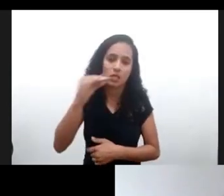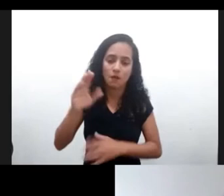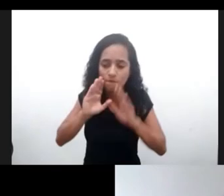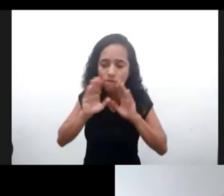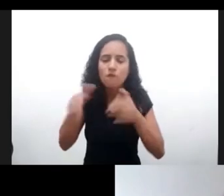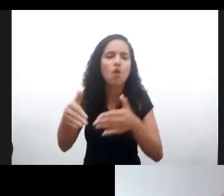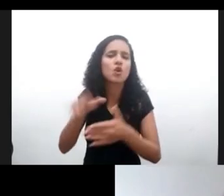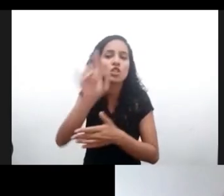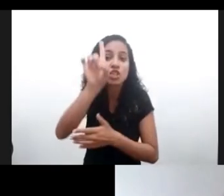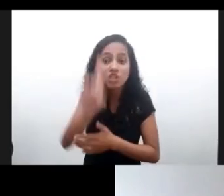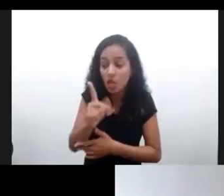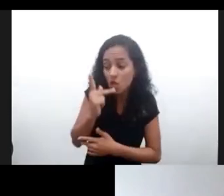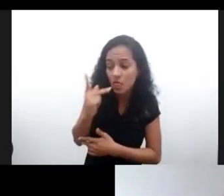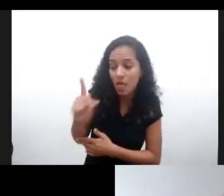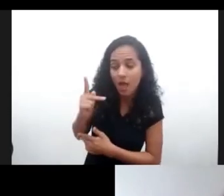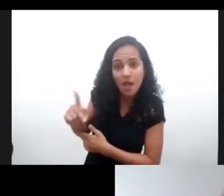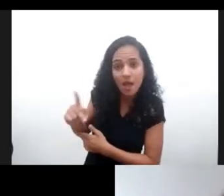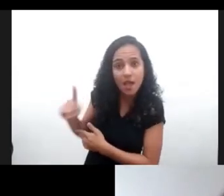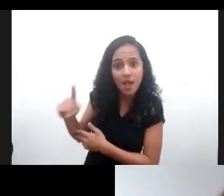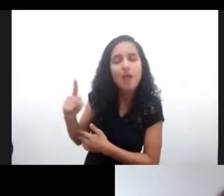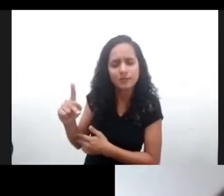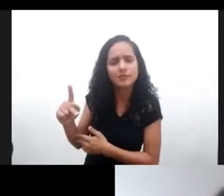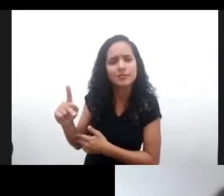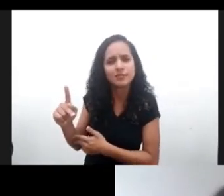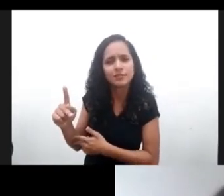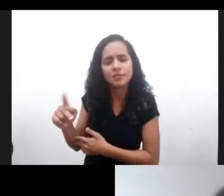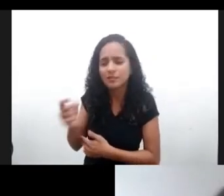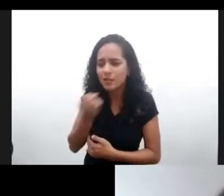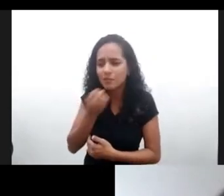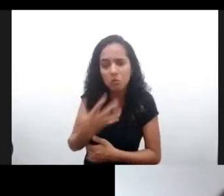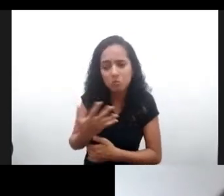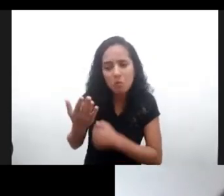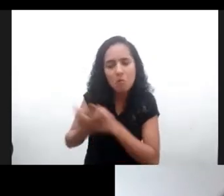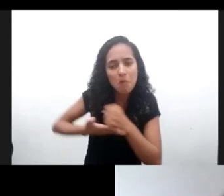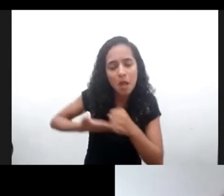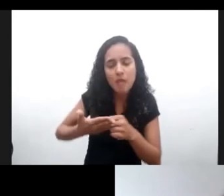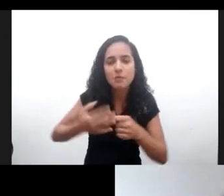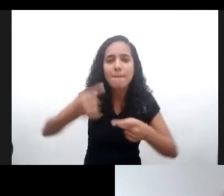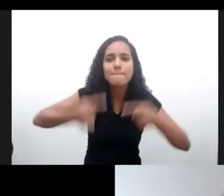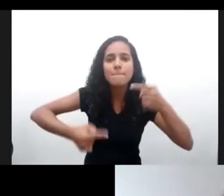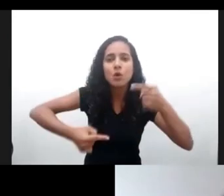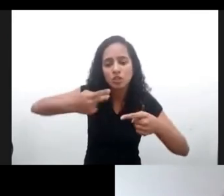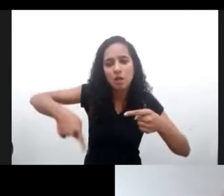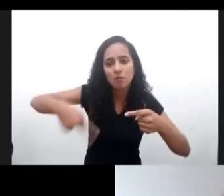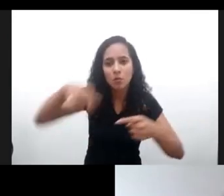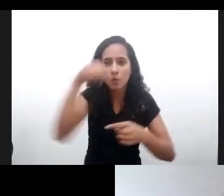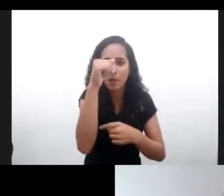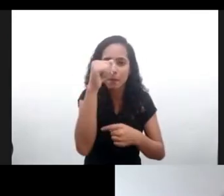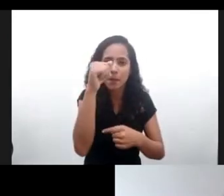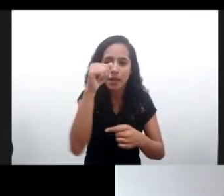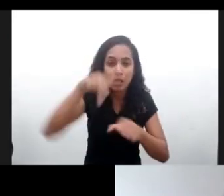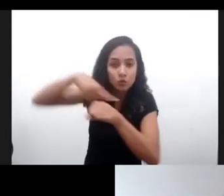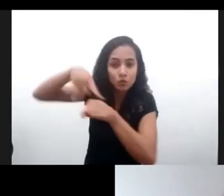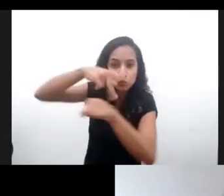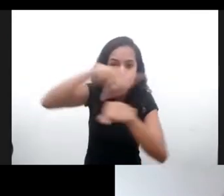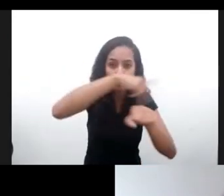yo creo que es la base para que las políticas públicas a nivel nacional y regional también se centren en todas las dimensiones